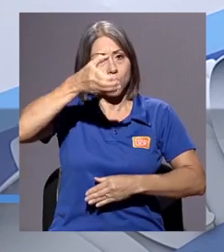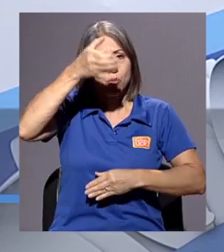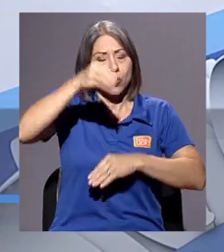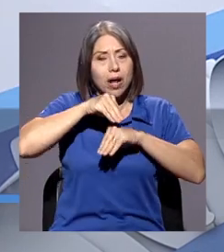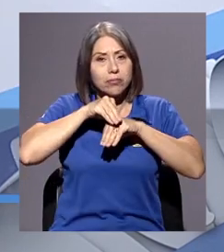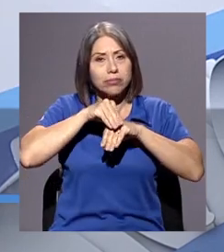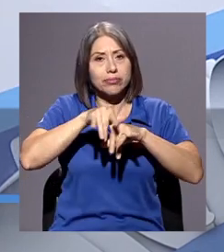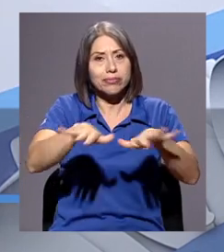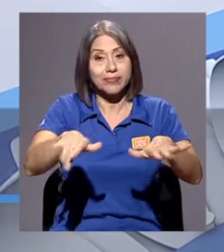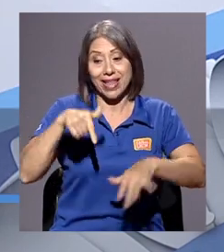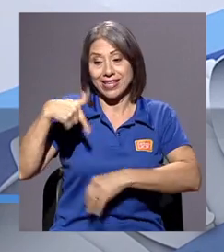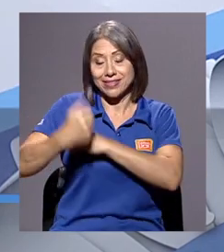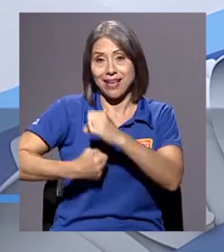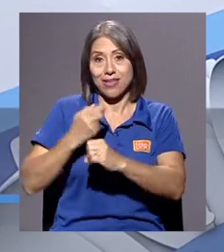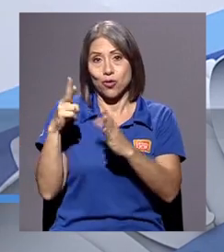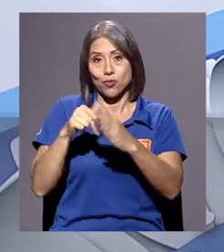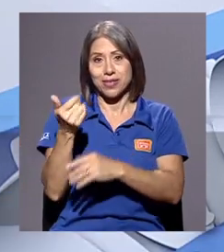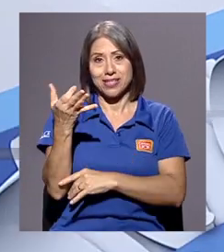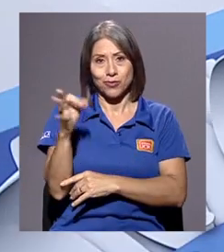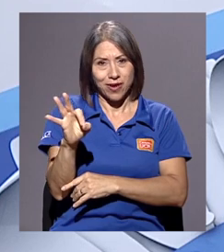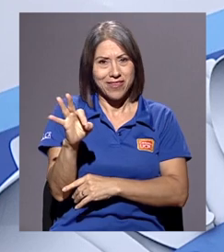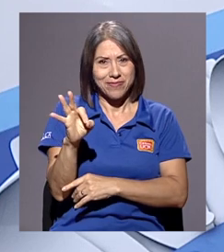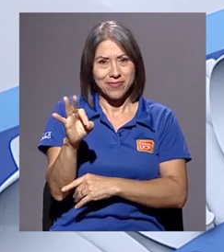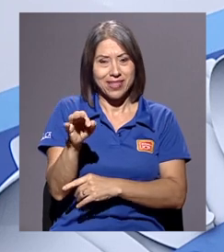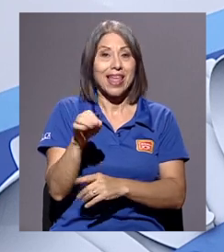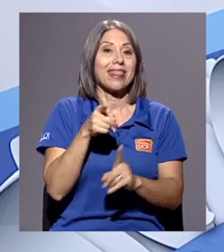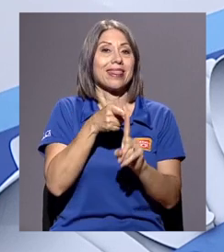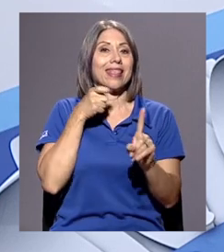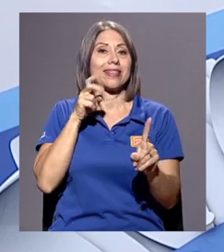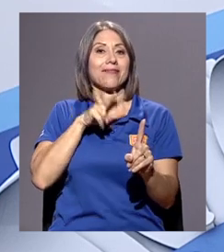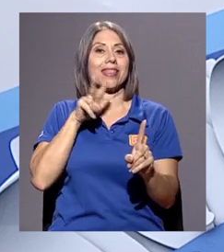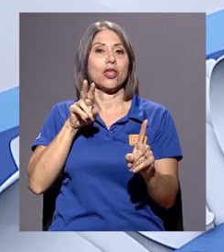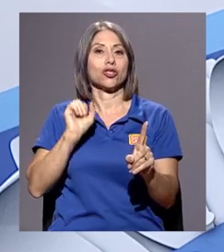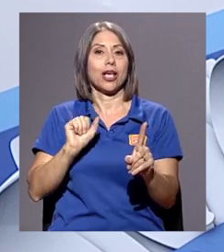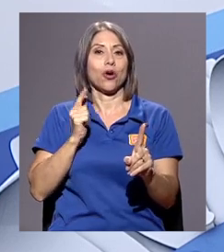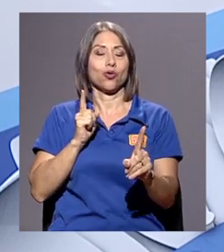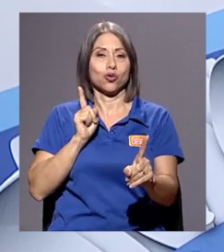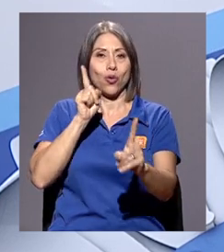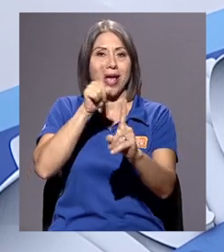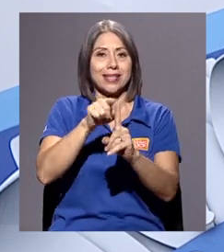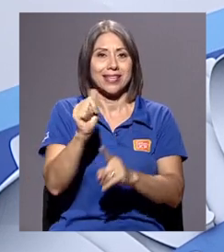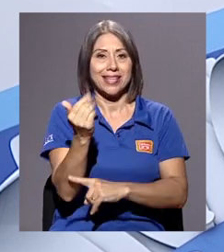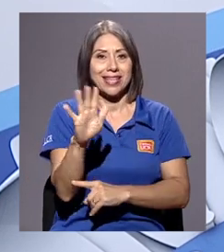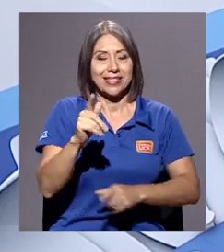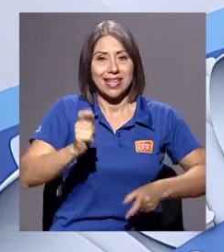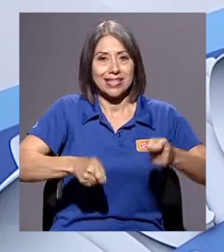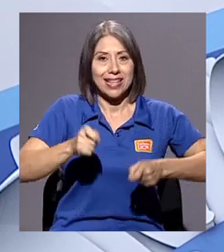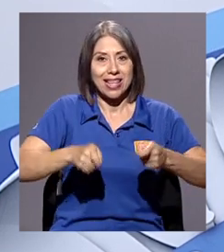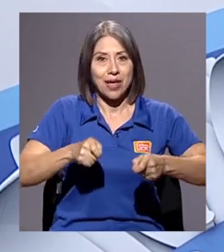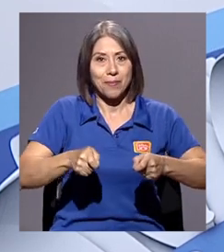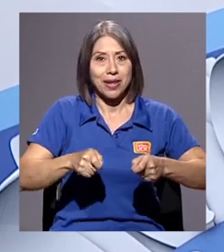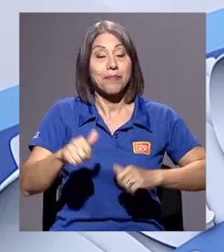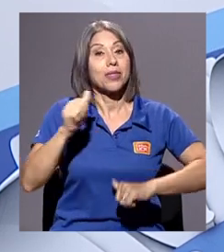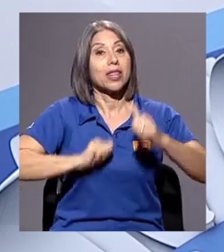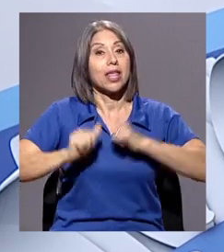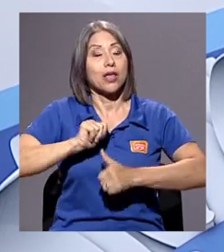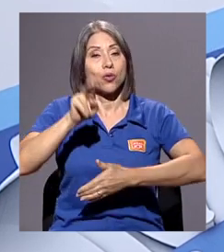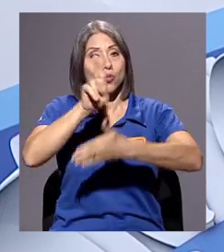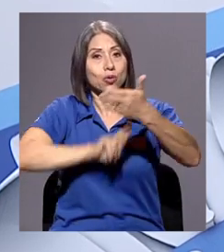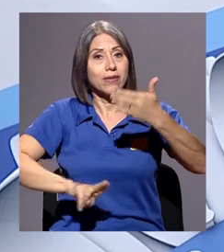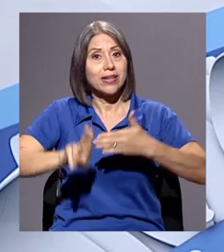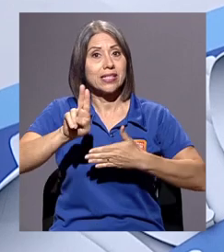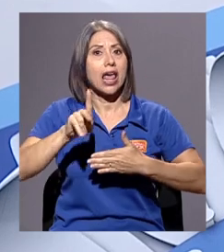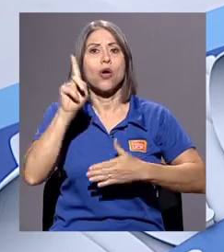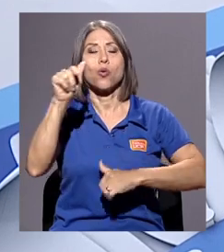cultura. Este 2019, específicamente del 22 de agosto al 15 de septiembre, se está estrenando en el Teatro